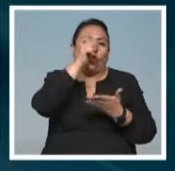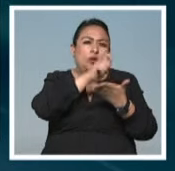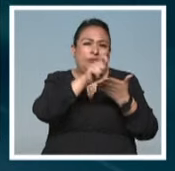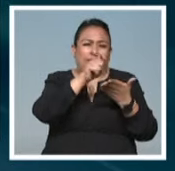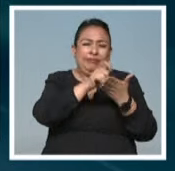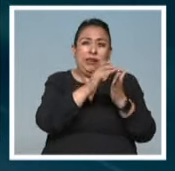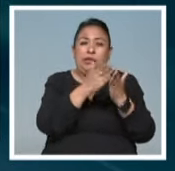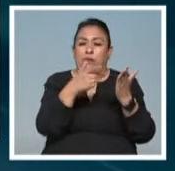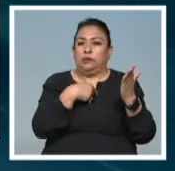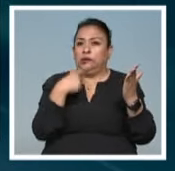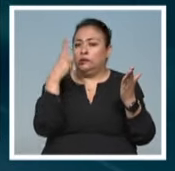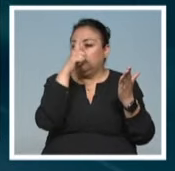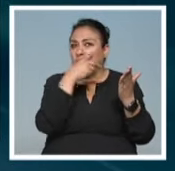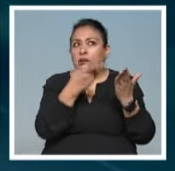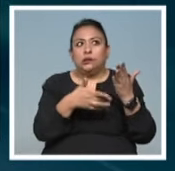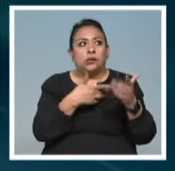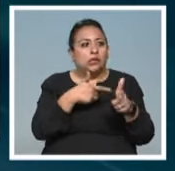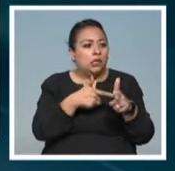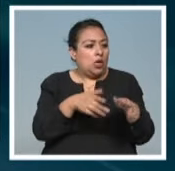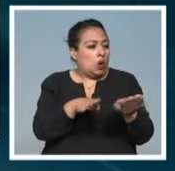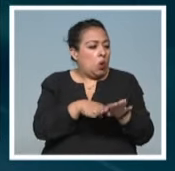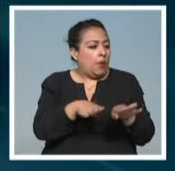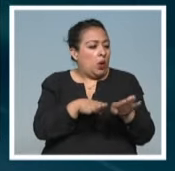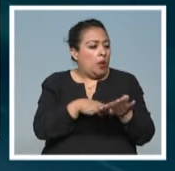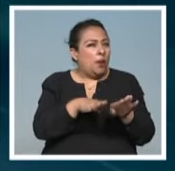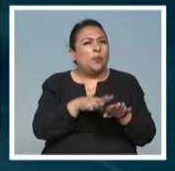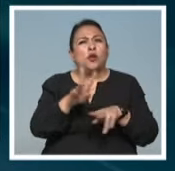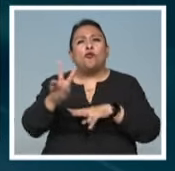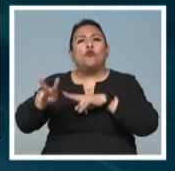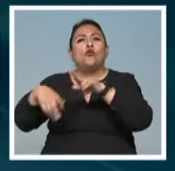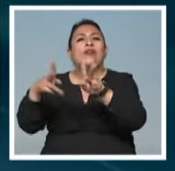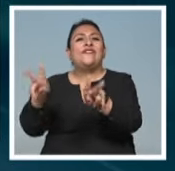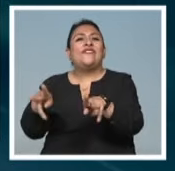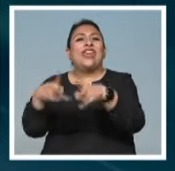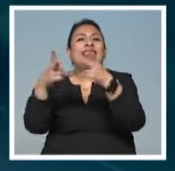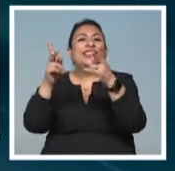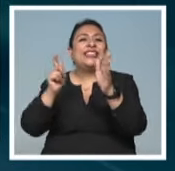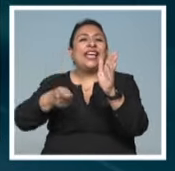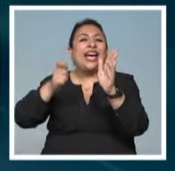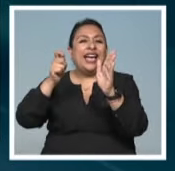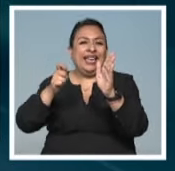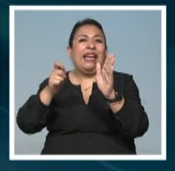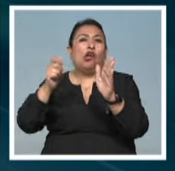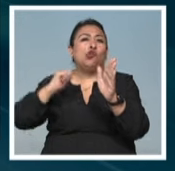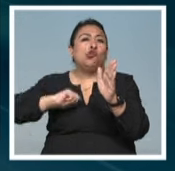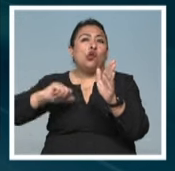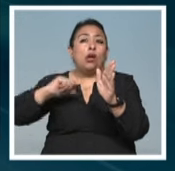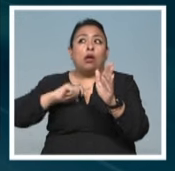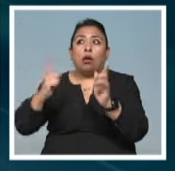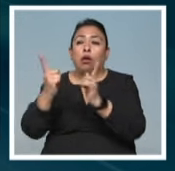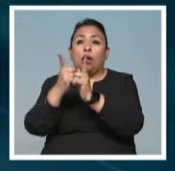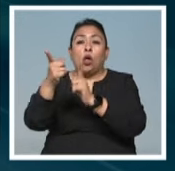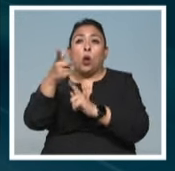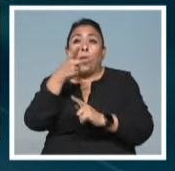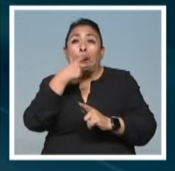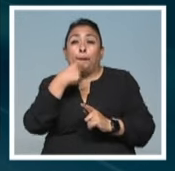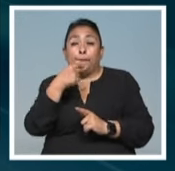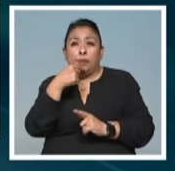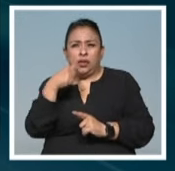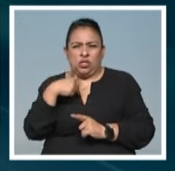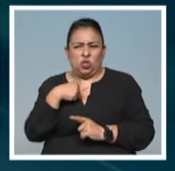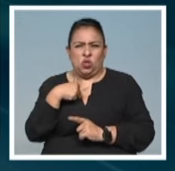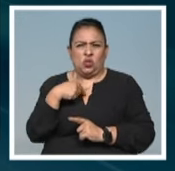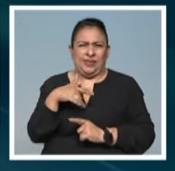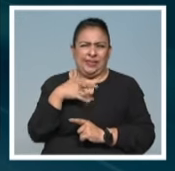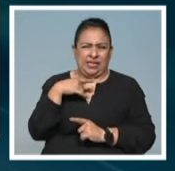muy complicado porque no sabía cómo seguir. Y fui a una subasta de antigüedades. Me encontré con un hombre que yo